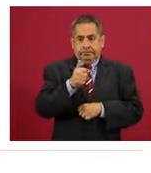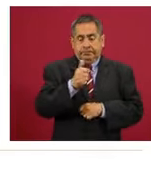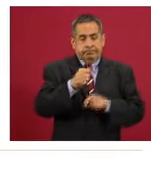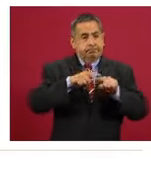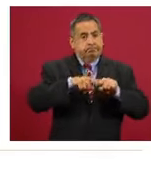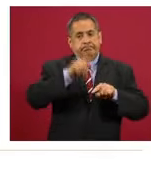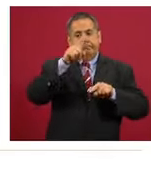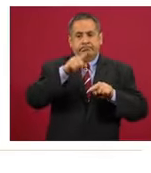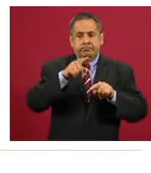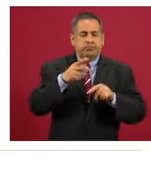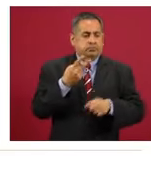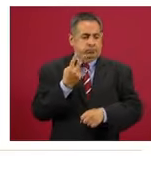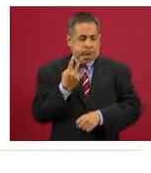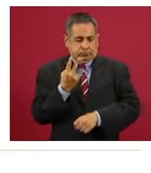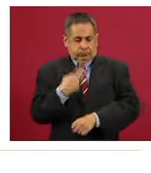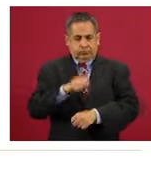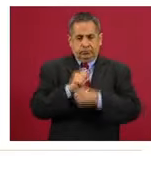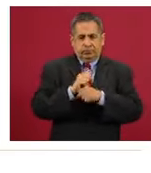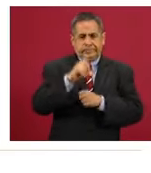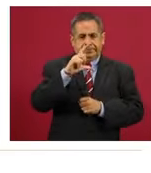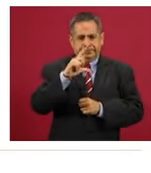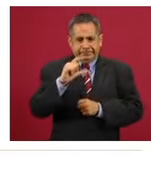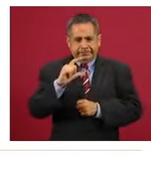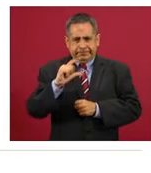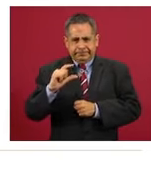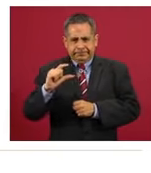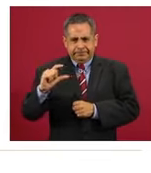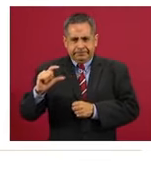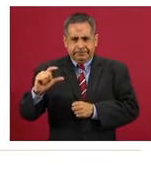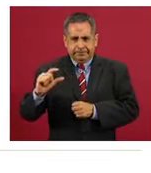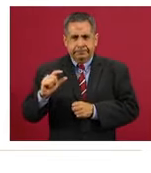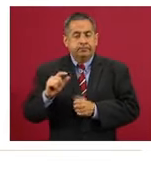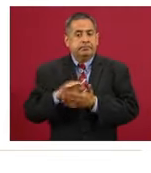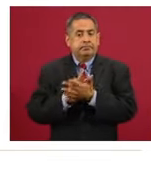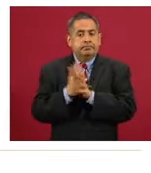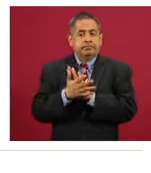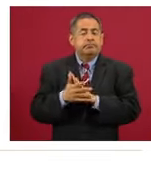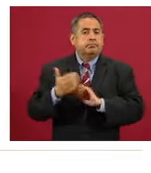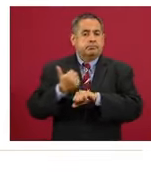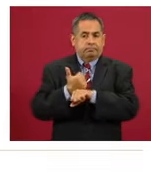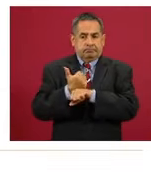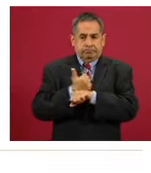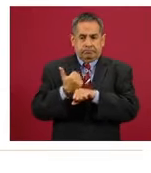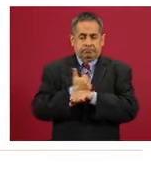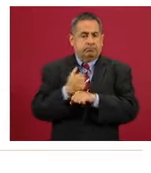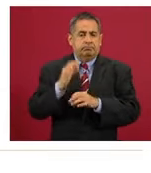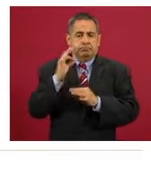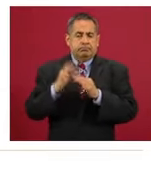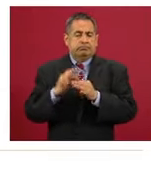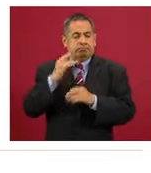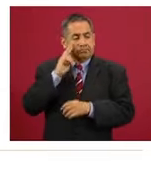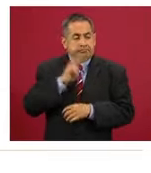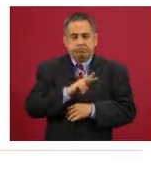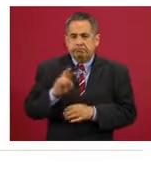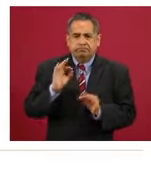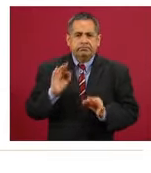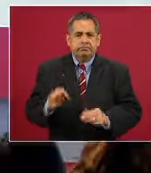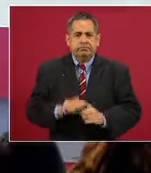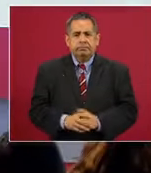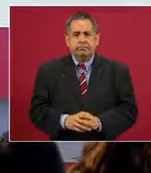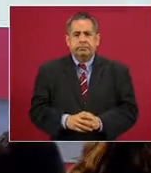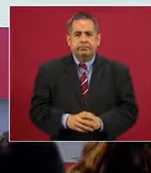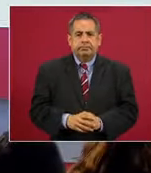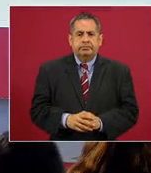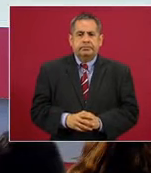y lleva dos semanas de descenso, pero ya pasó al color amarillo desde el periodo de evaluación inmediato anterior. La